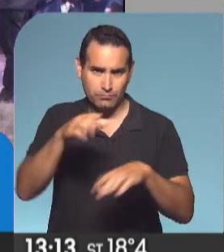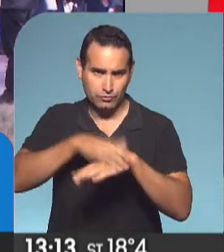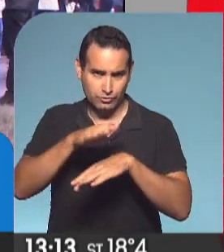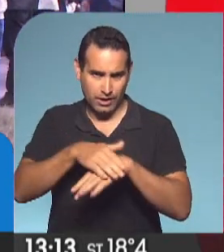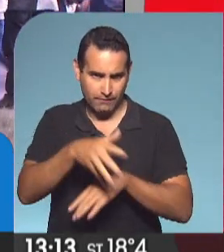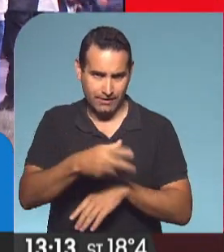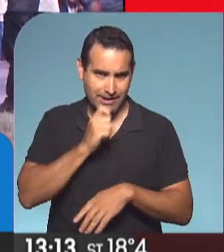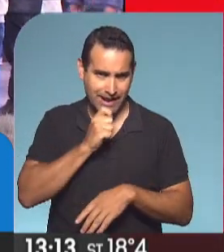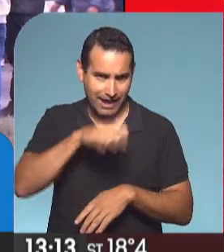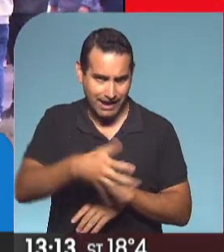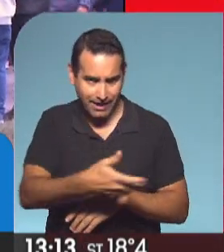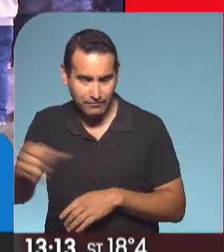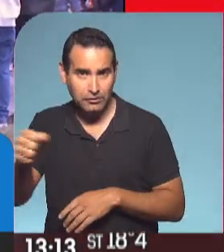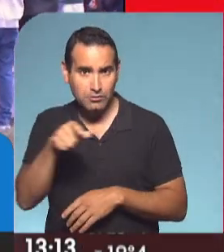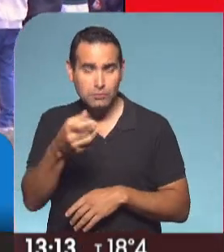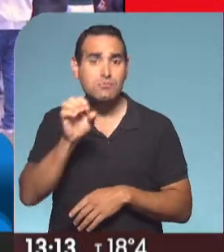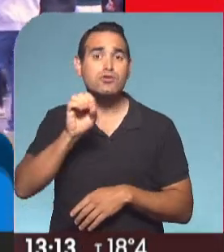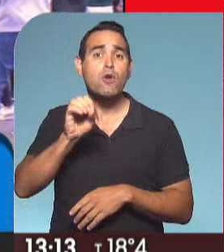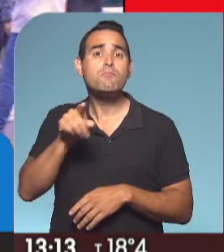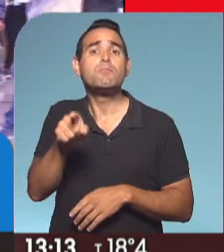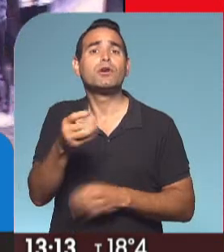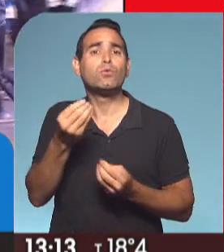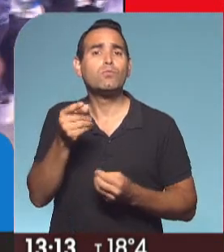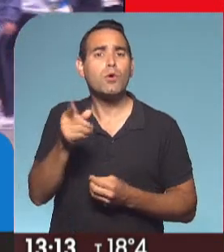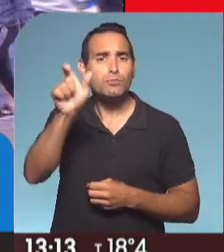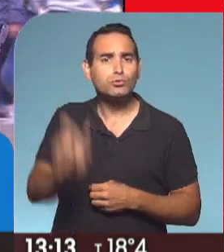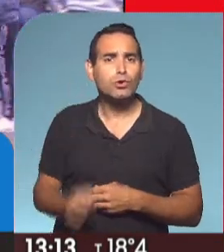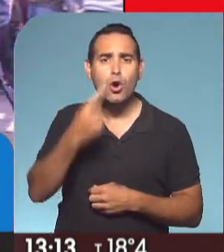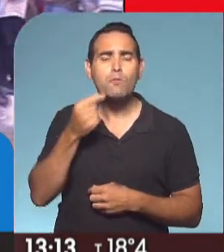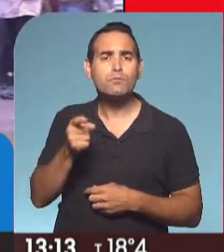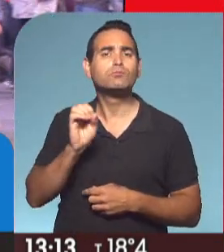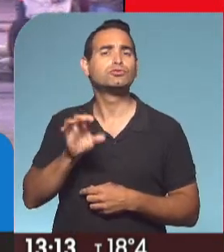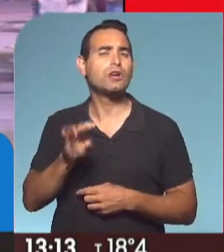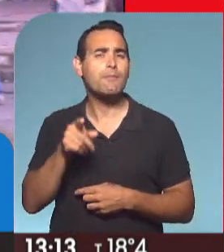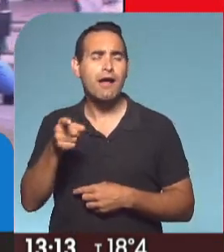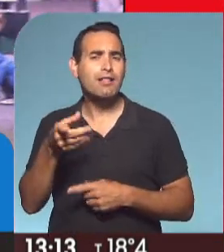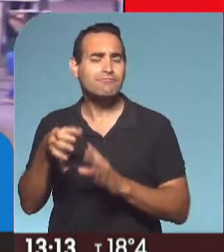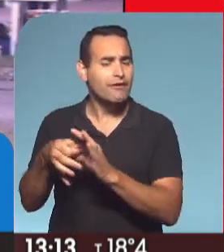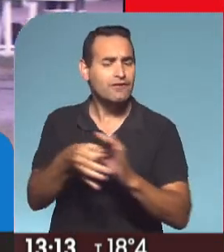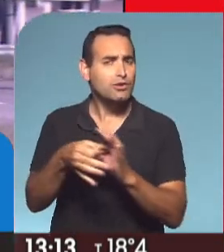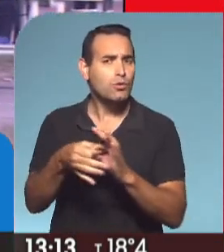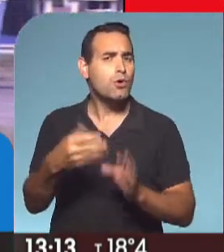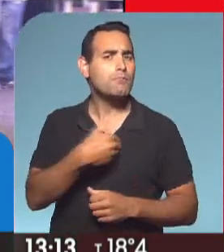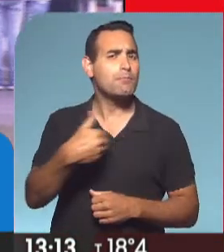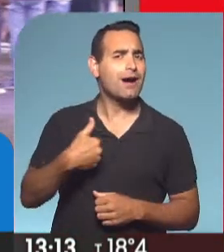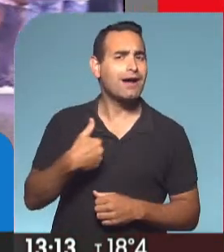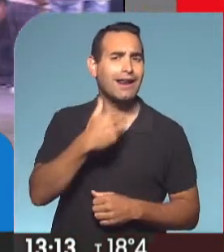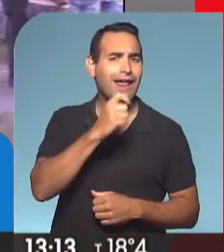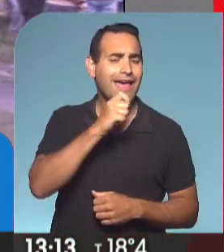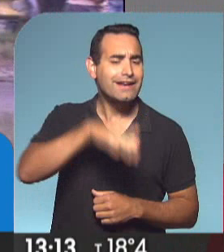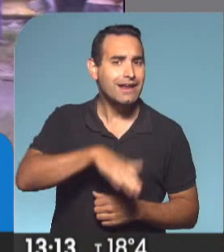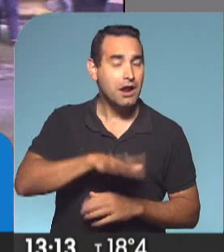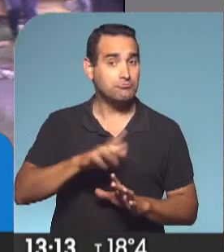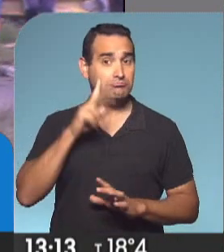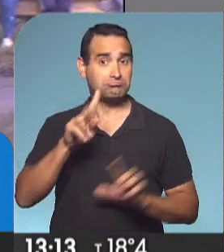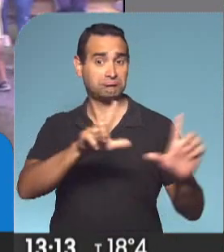la nena, si ustedes pueden dar la identificación, el nombre de esta persona, qué vínculo tenía con la madre y con la nena, porque por